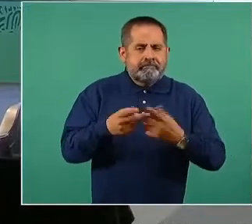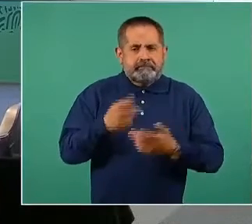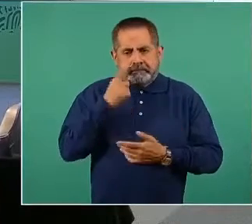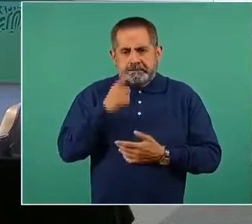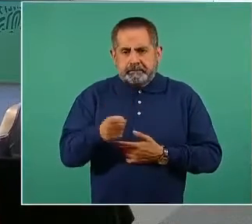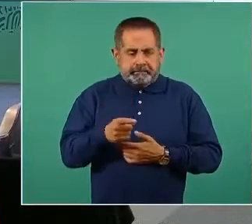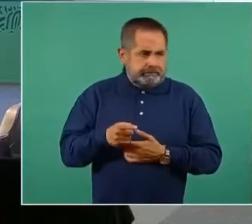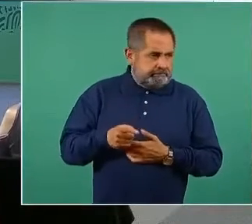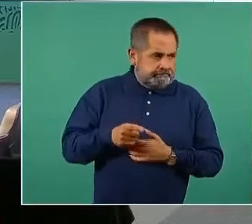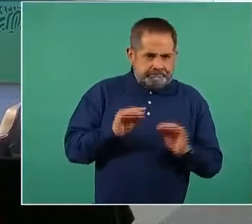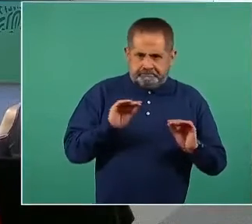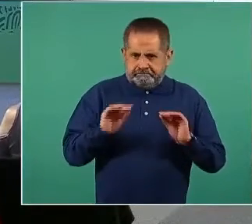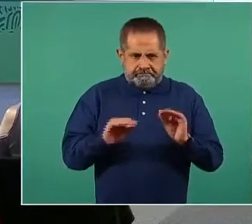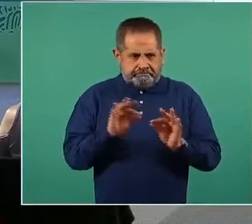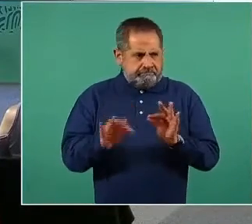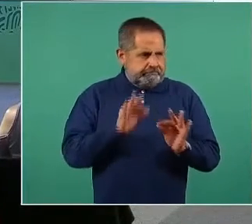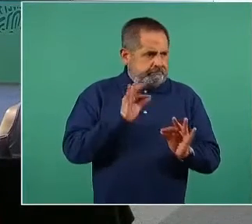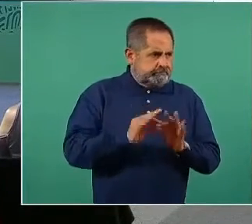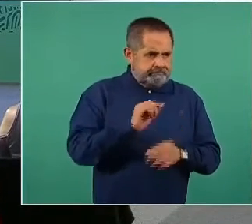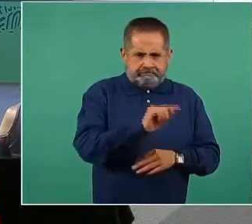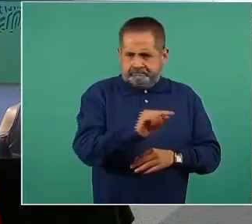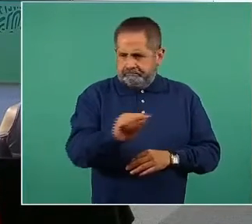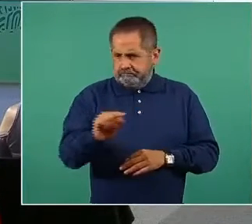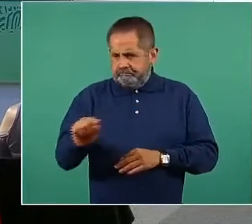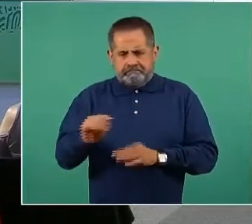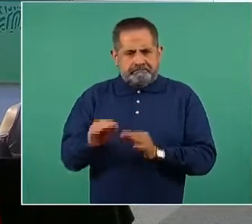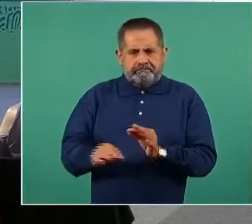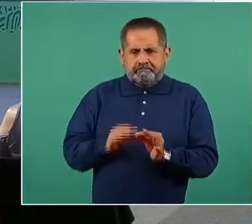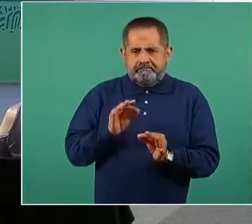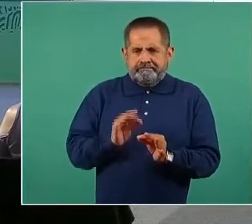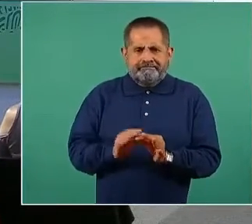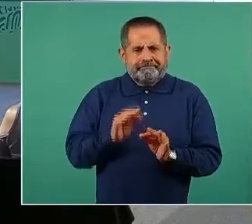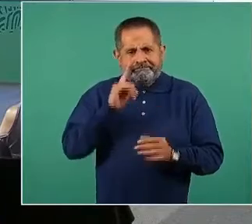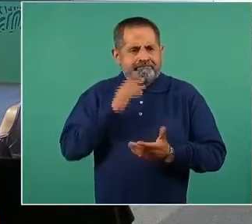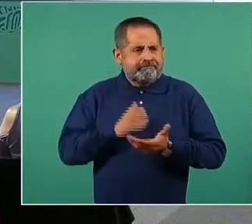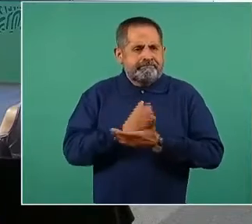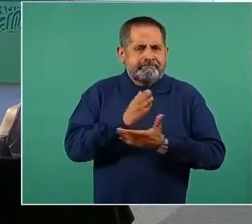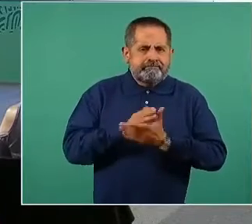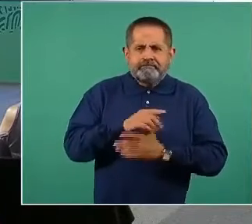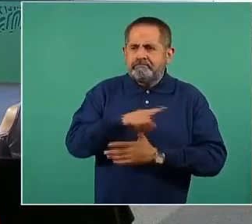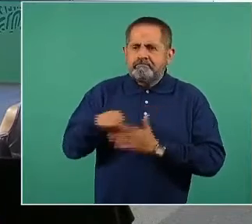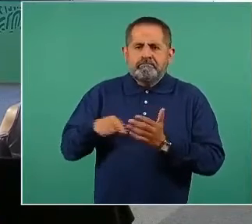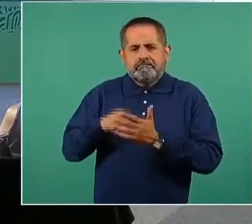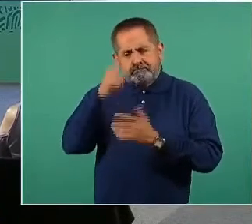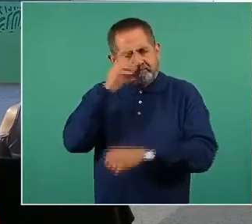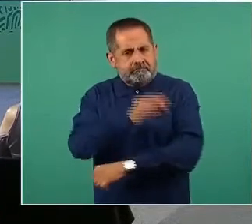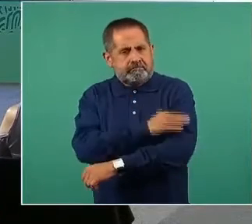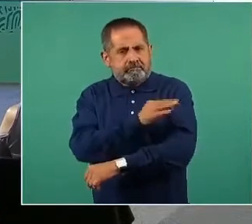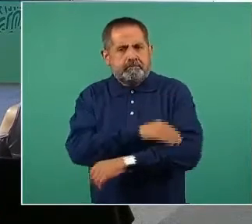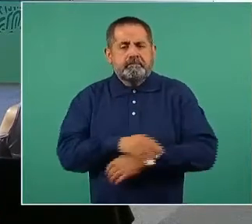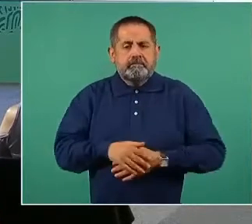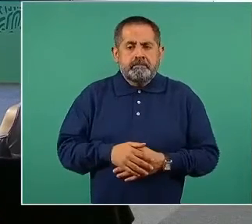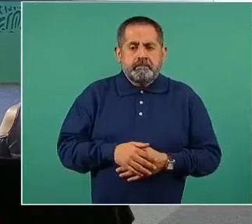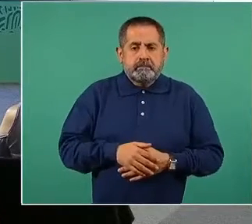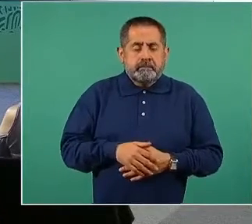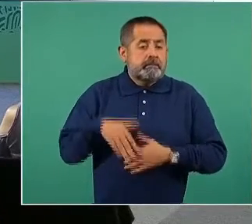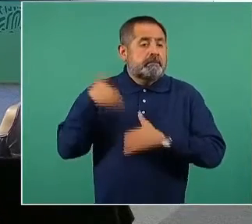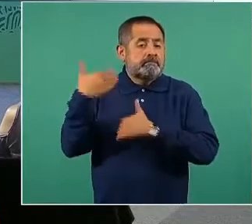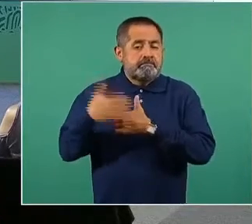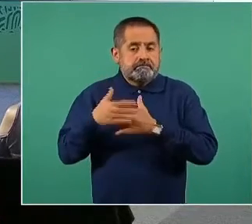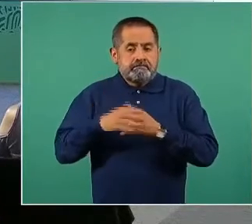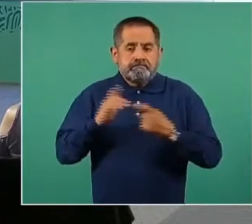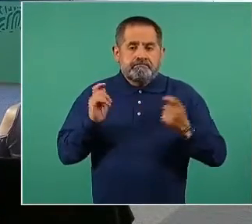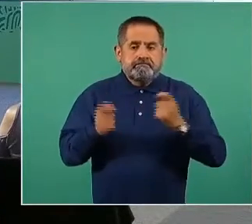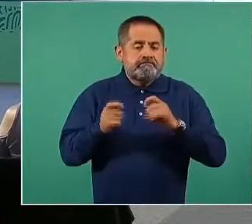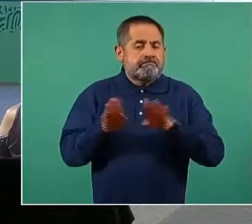a la tarea de tener estas características de accesibilidad de los centros de vacunación. ¿Qué ajustes tenemos en progreso?